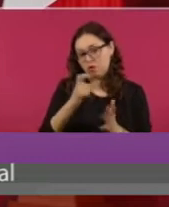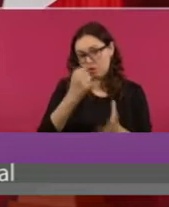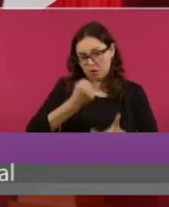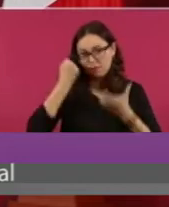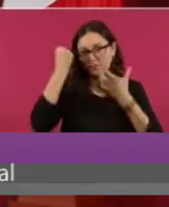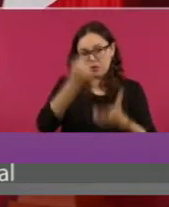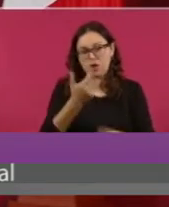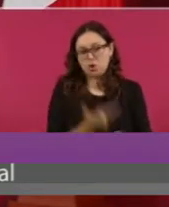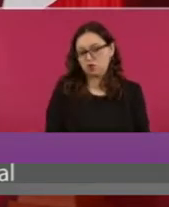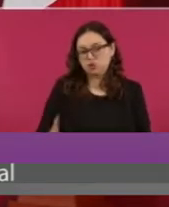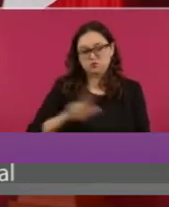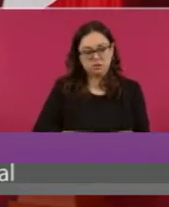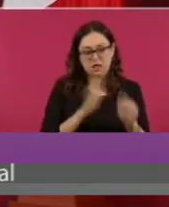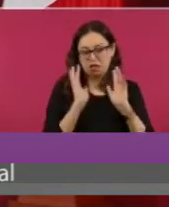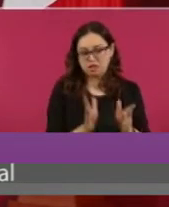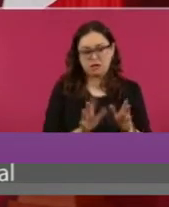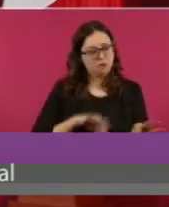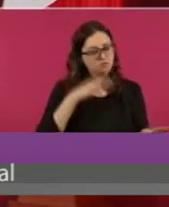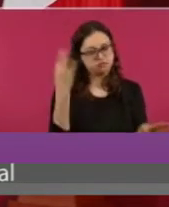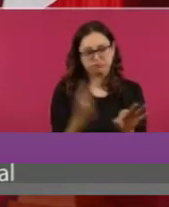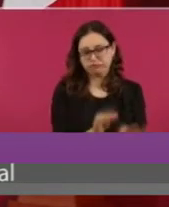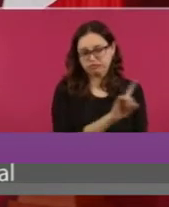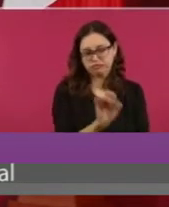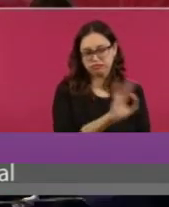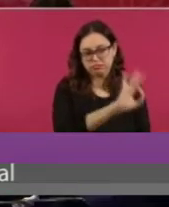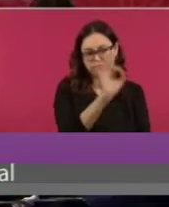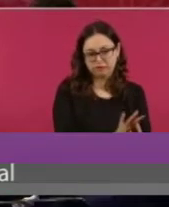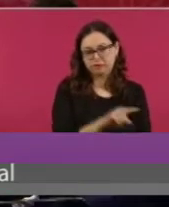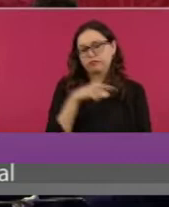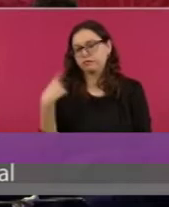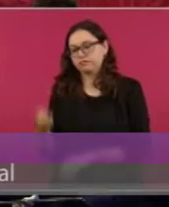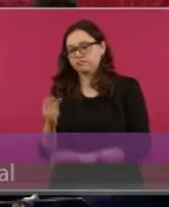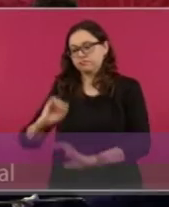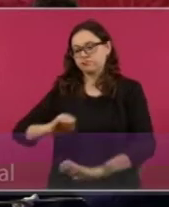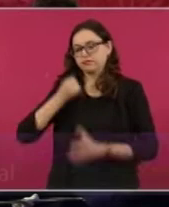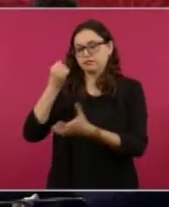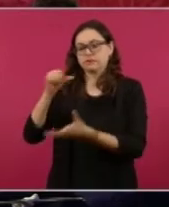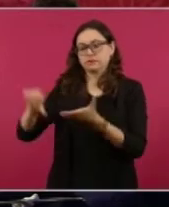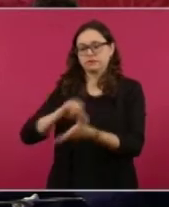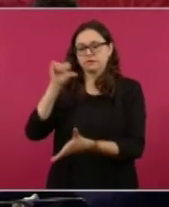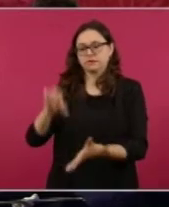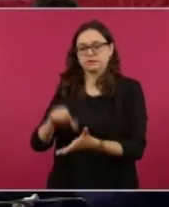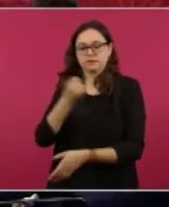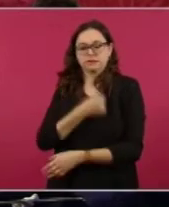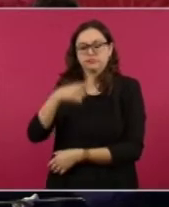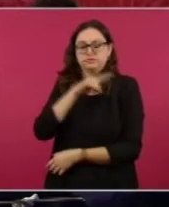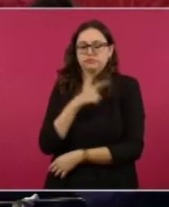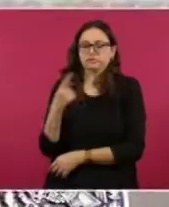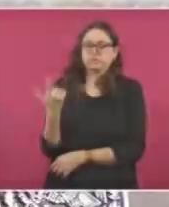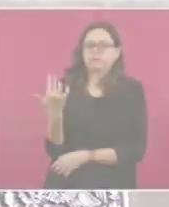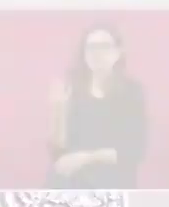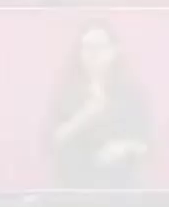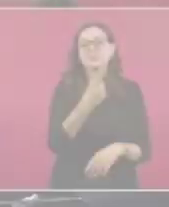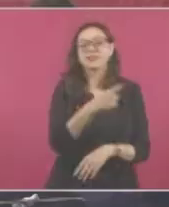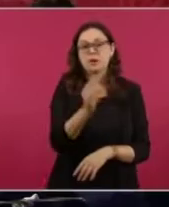hospitales, ya se ejerció el 100% y llevamos el 37% de la inversión en 50 unidades por parte del